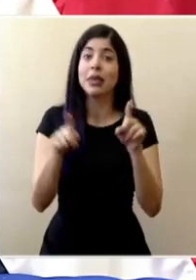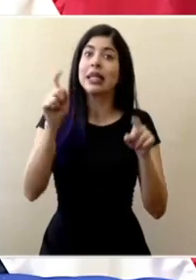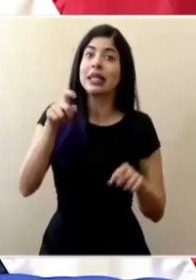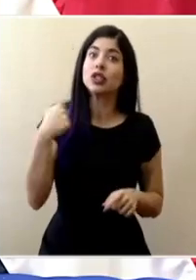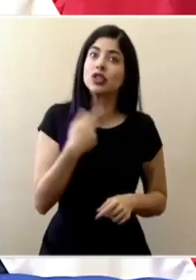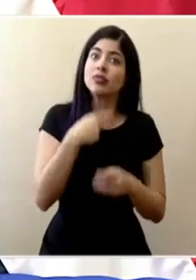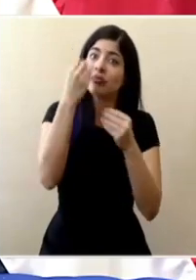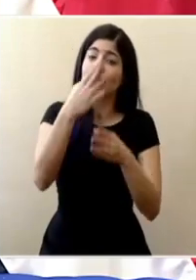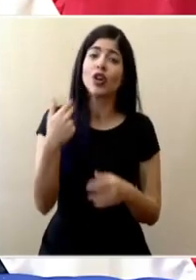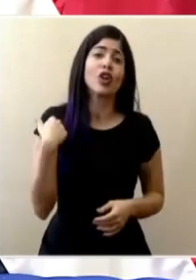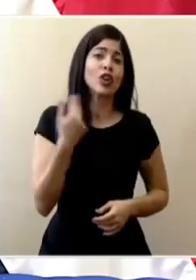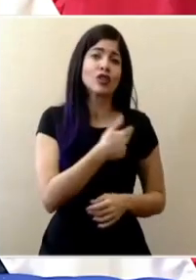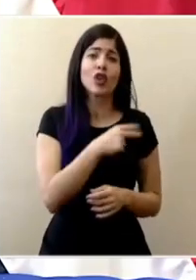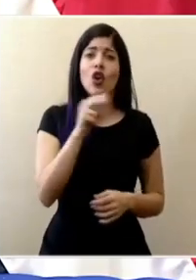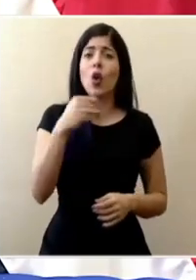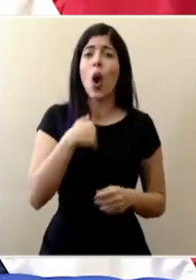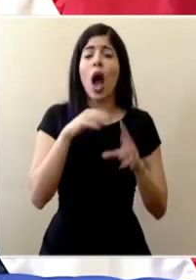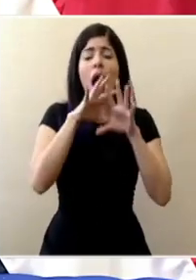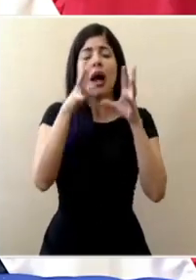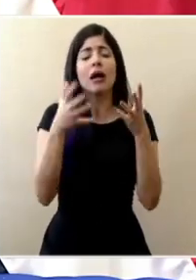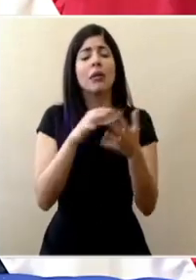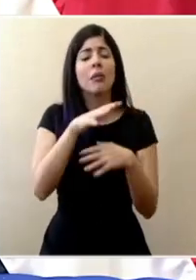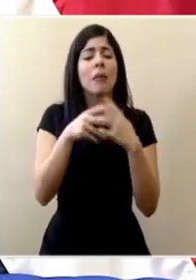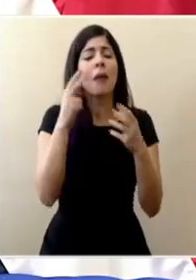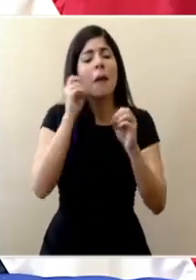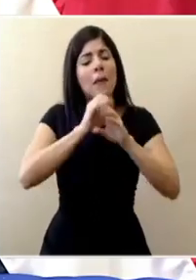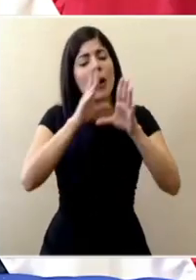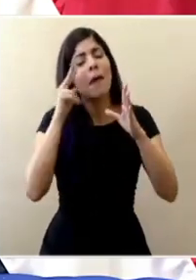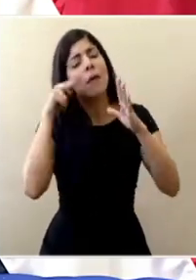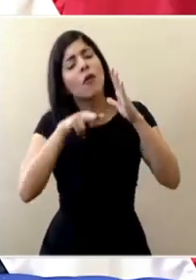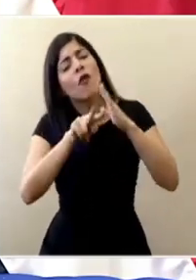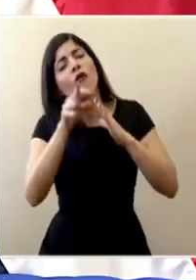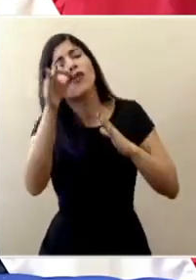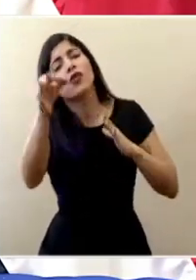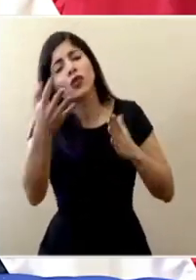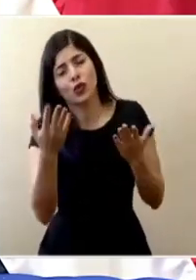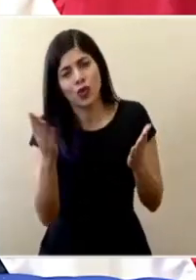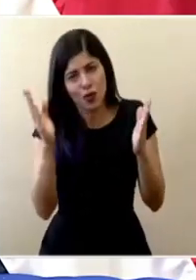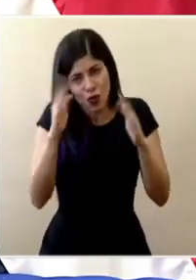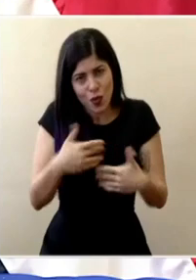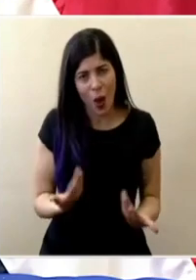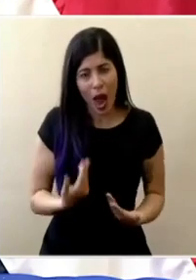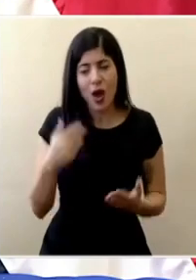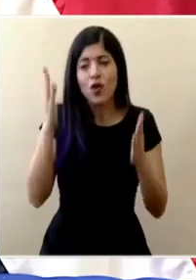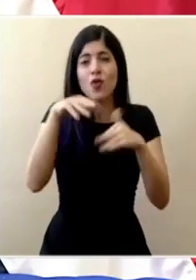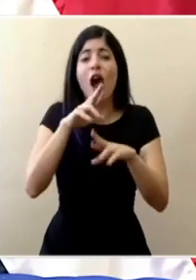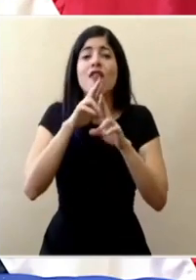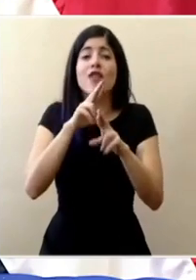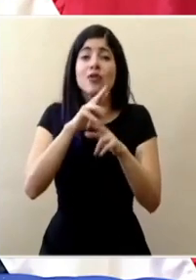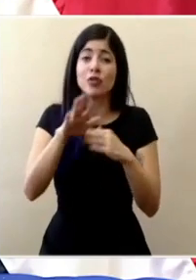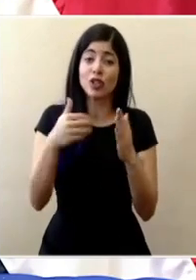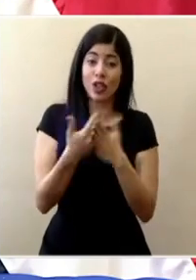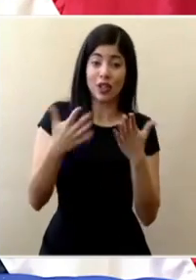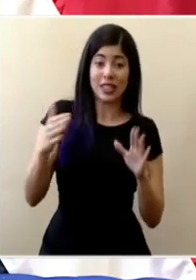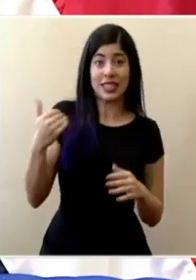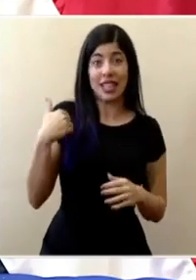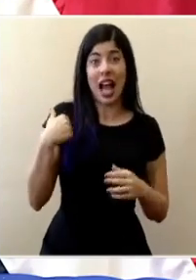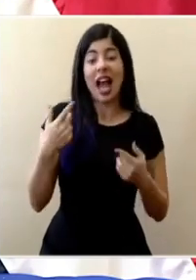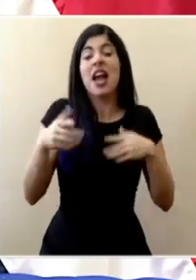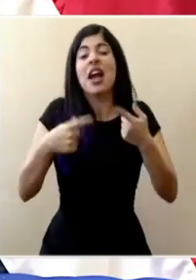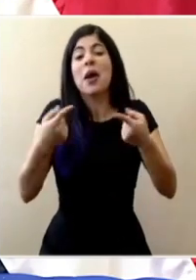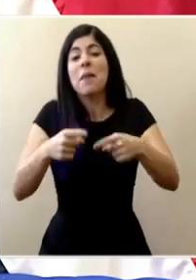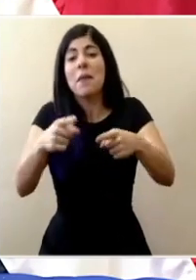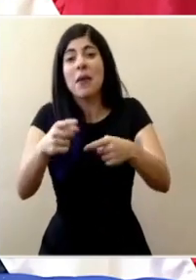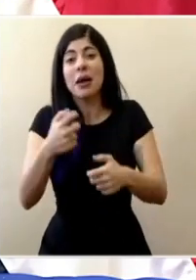nosotros no tenemos una bola de cristal ni tampoco tenemos a ciencia cierta todas las respuestas en este momento de las repercusiones de la crisis